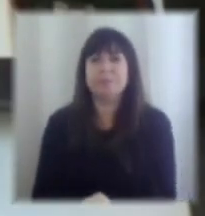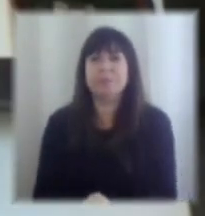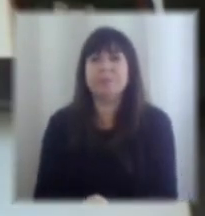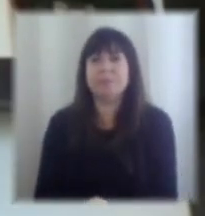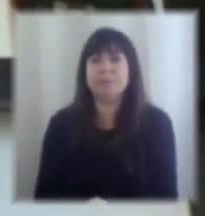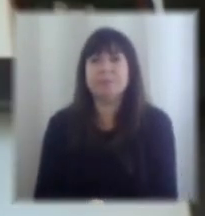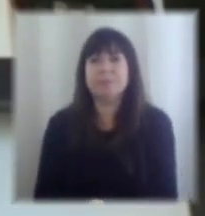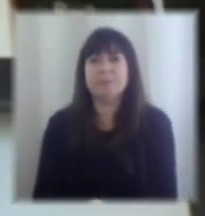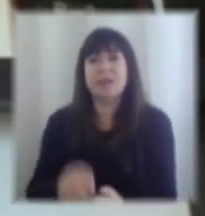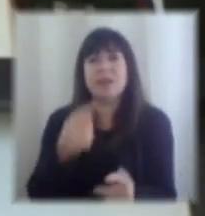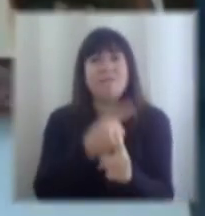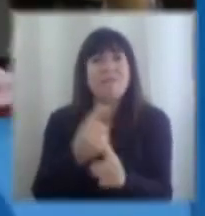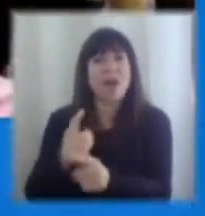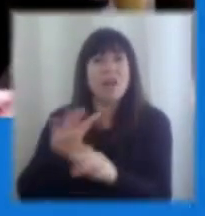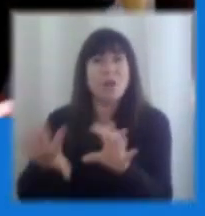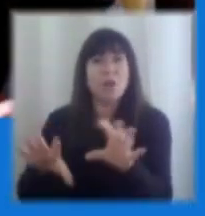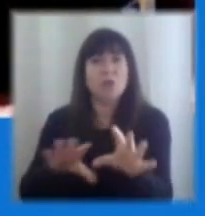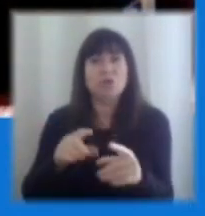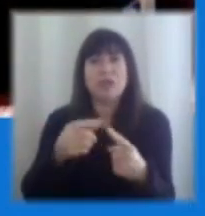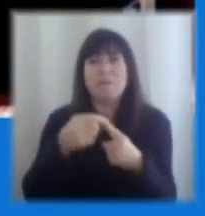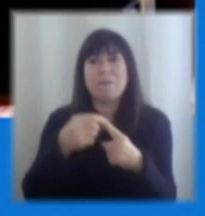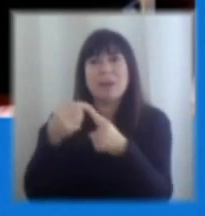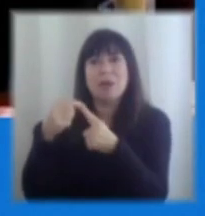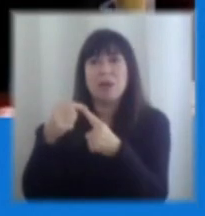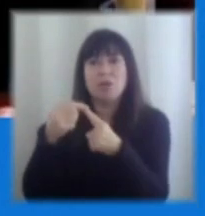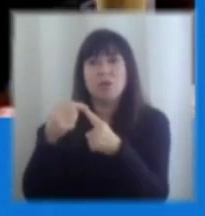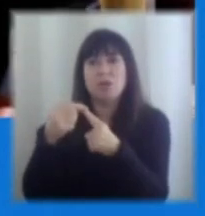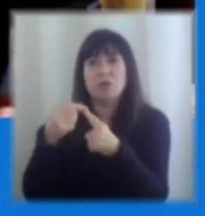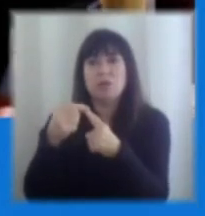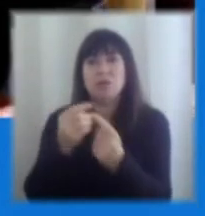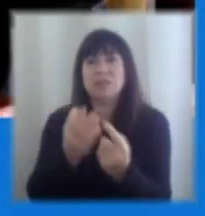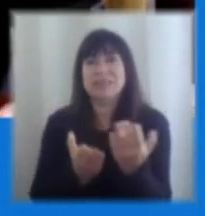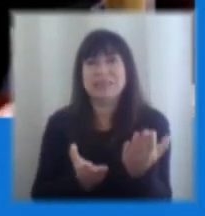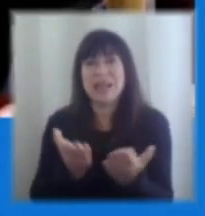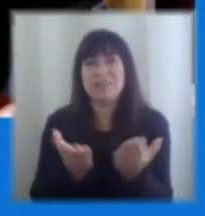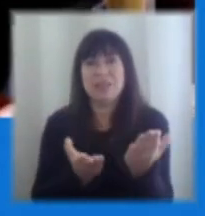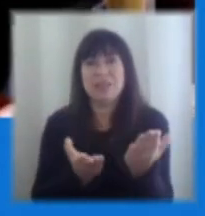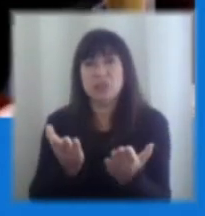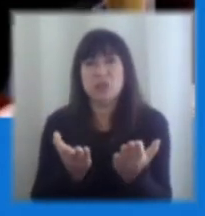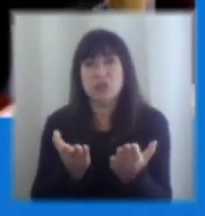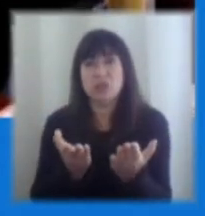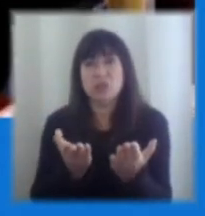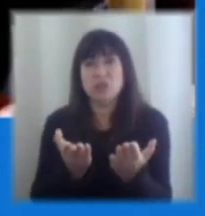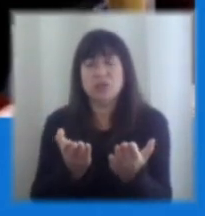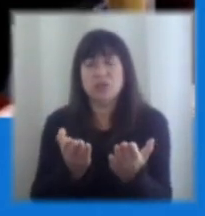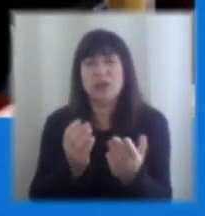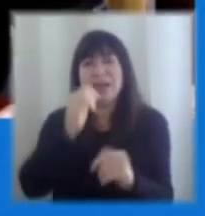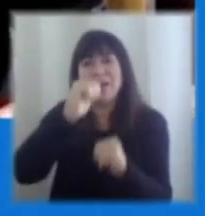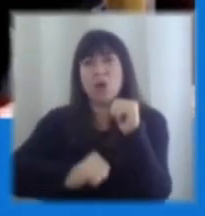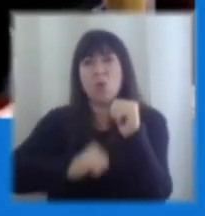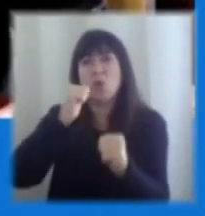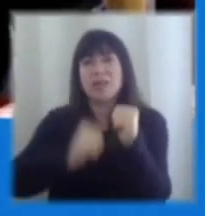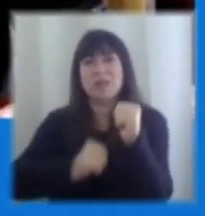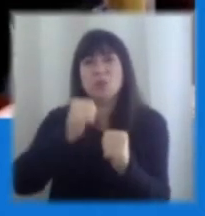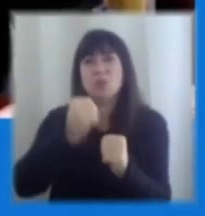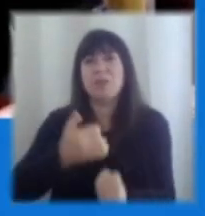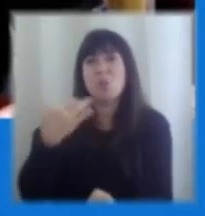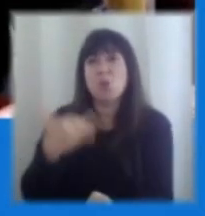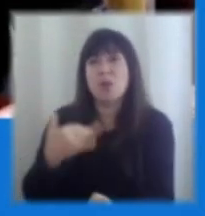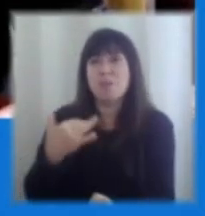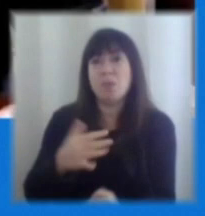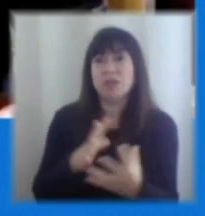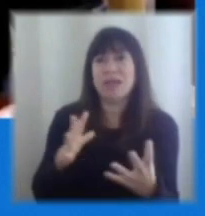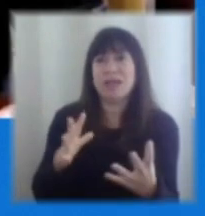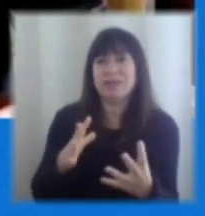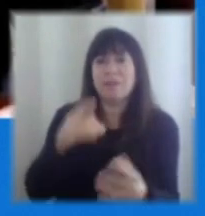Hay varias cosas lo primero es que claro los servicios son es una industria muy relevante pero hay que decir que